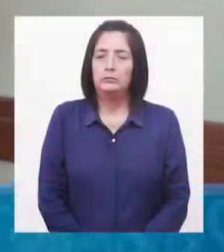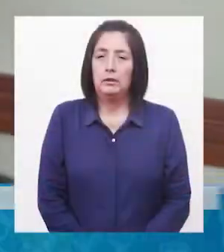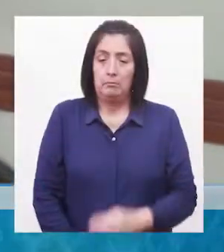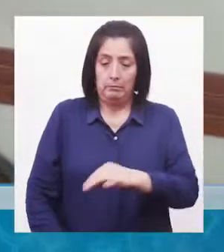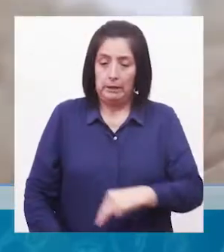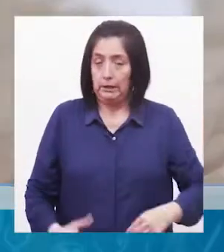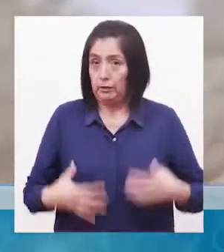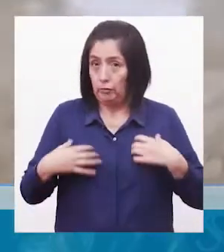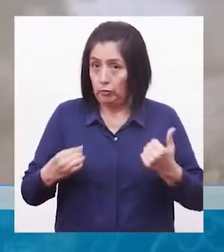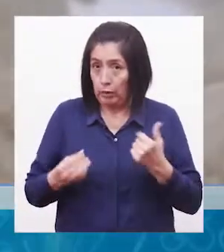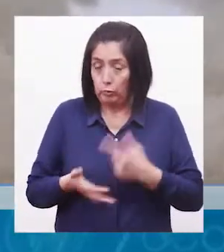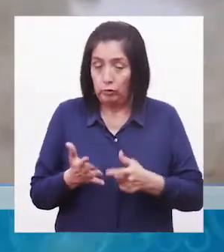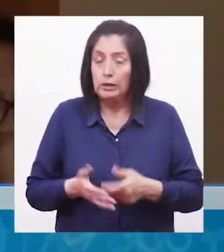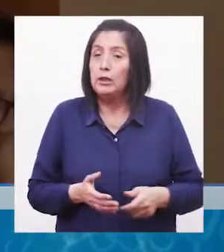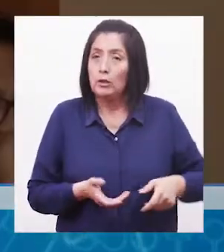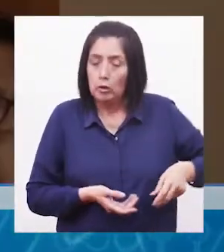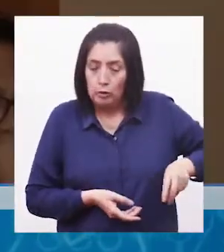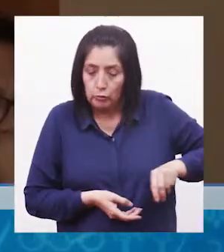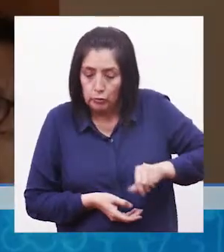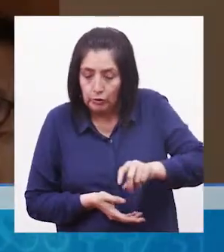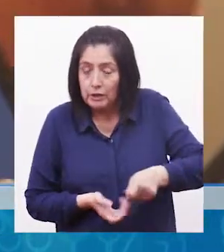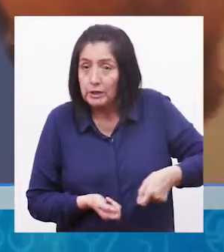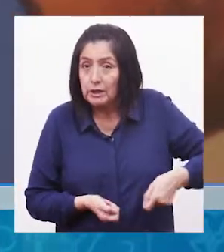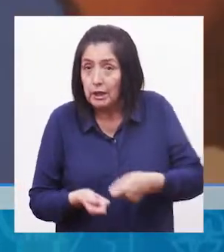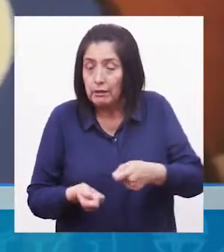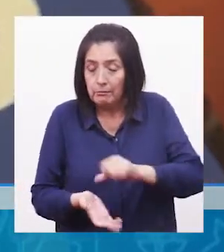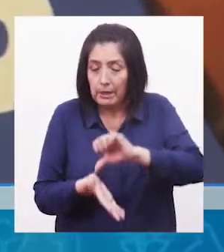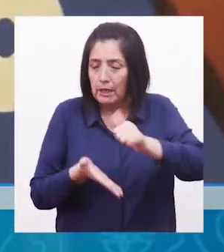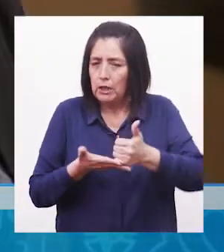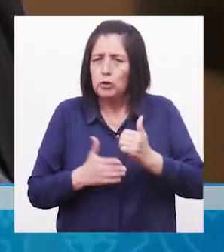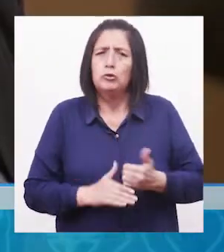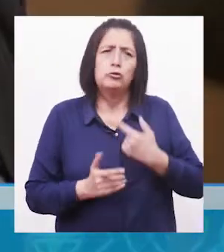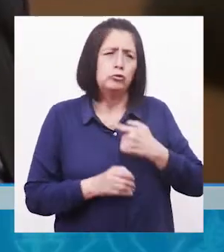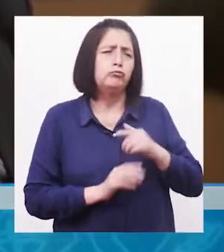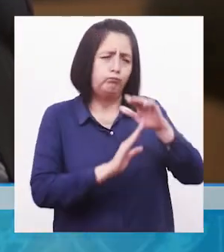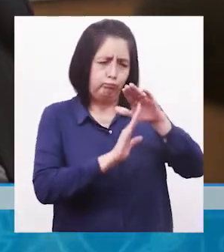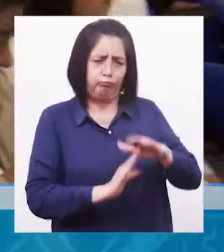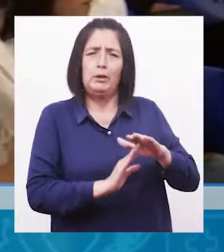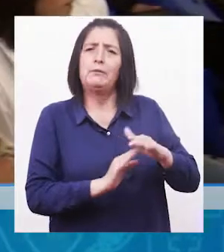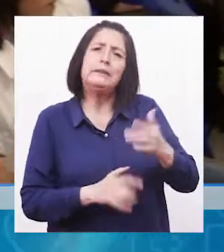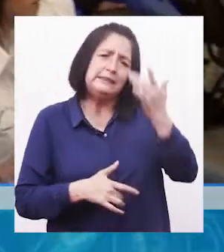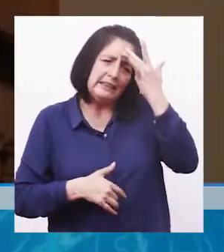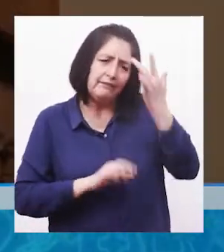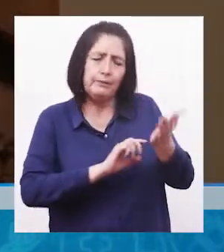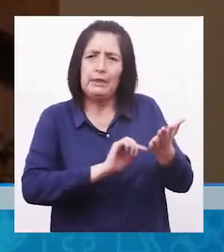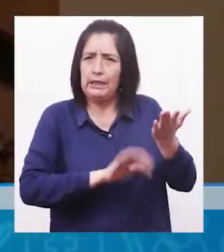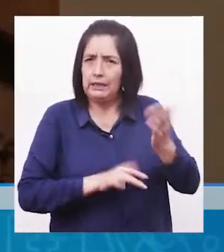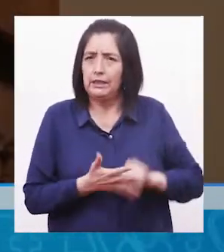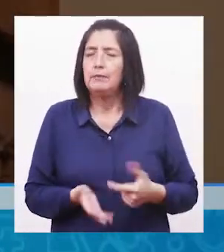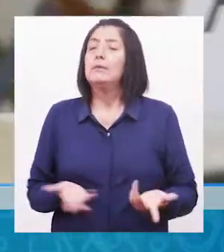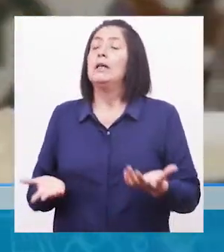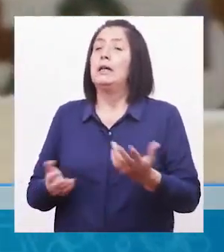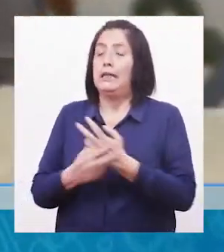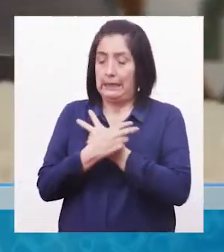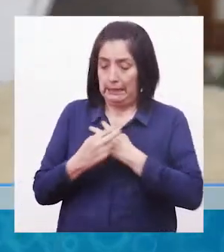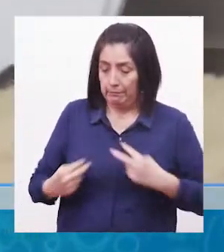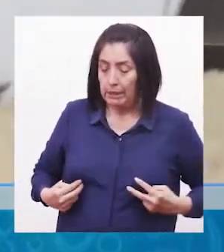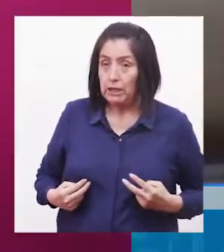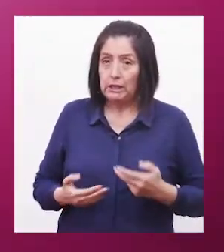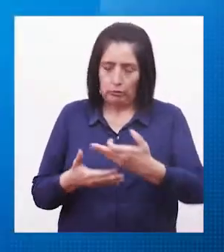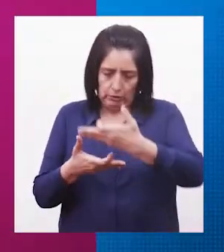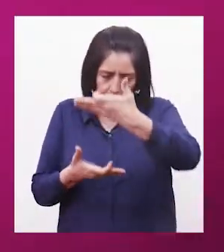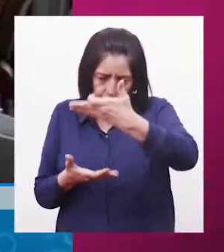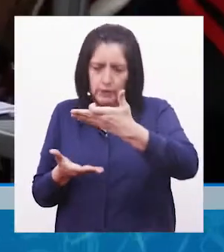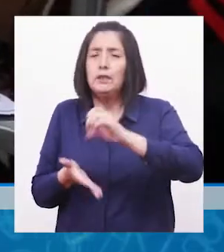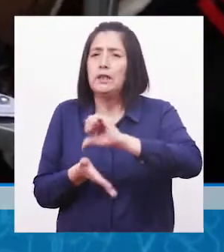Minsa y productores de arroz están comprometidos en la lucha contra la anemia. Desde Lambayeque se presentó ficha técnica de arroz fortificado.